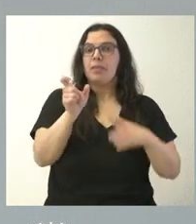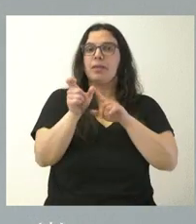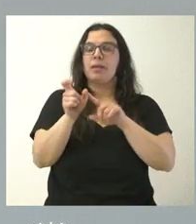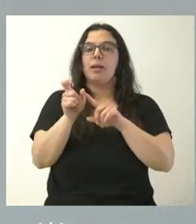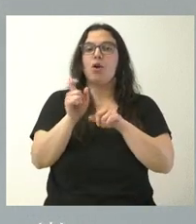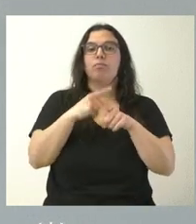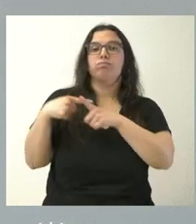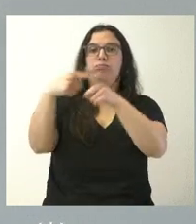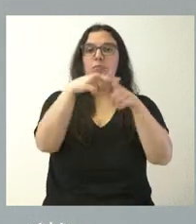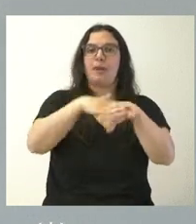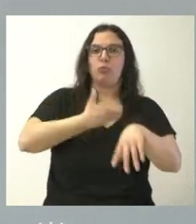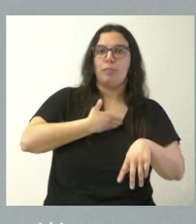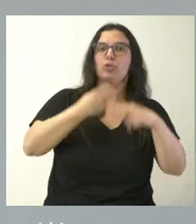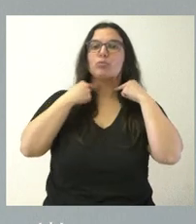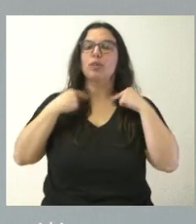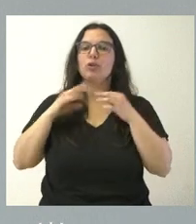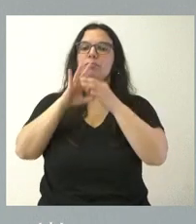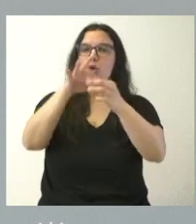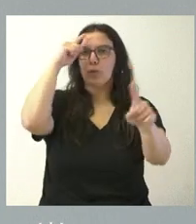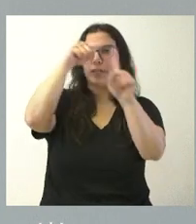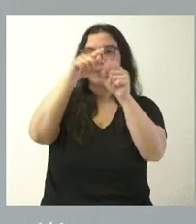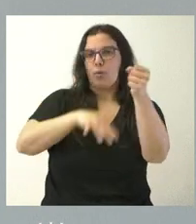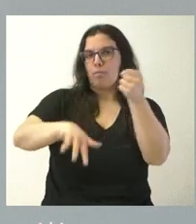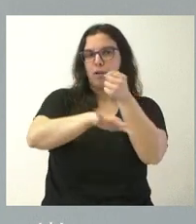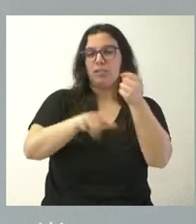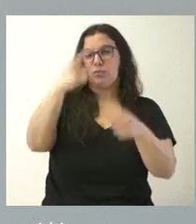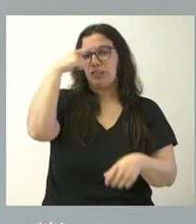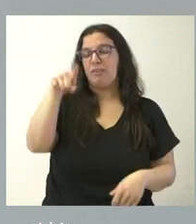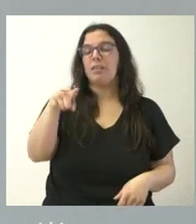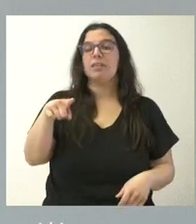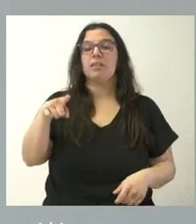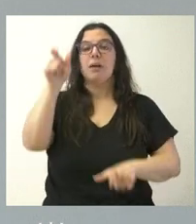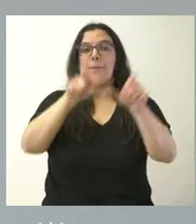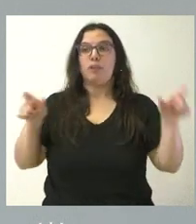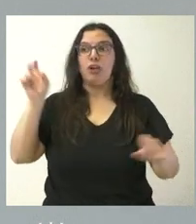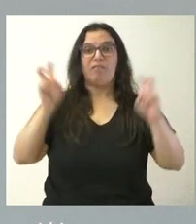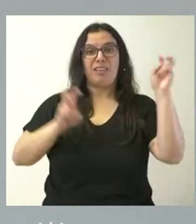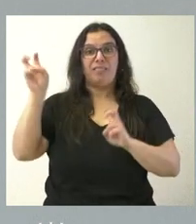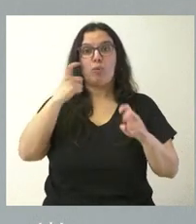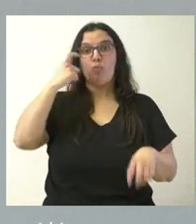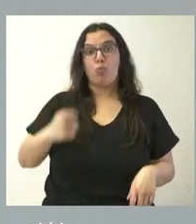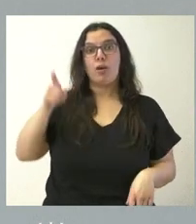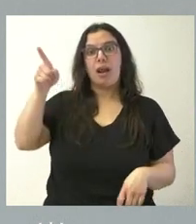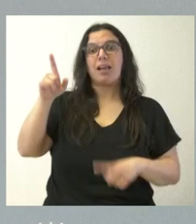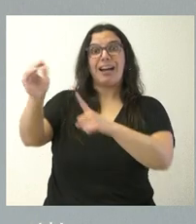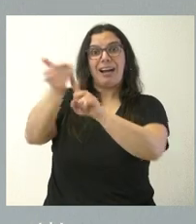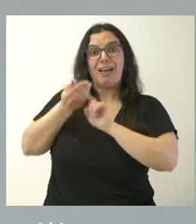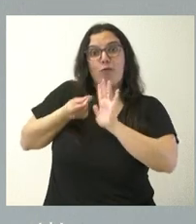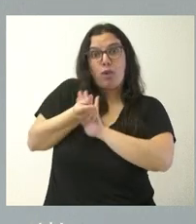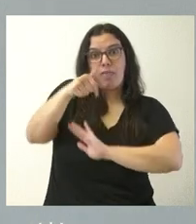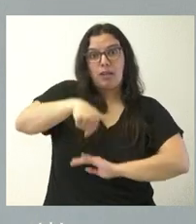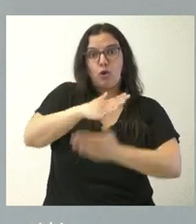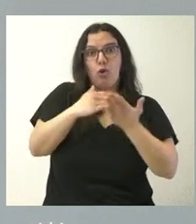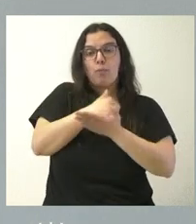a estas entidades y que tiene que ver con este objetivo básico. Saben ustedes que las personas procedentes de Ucrania y que están refugiadas en nuestra comunidad